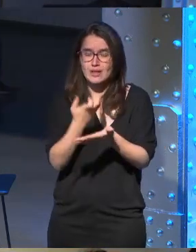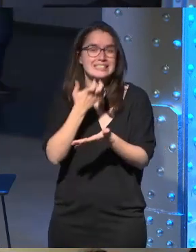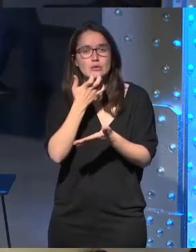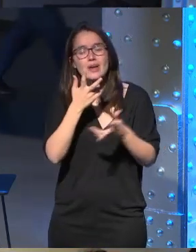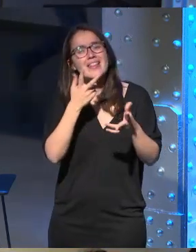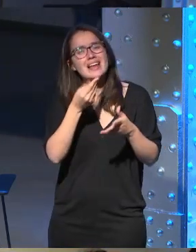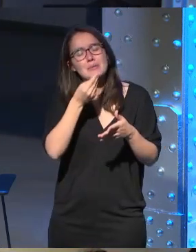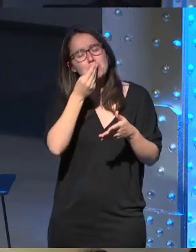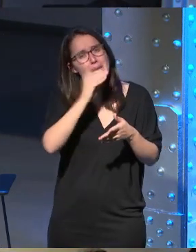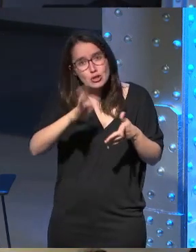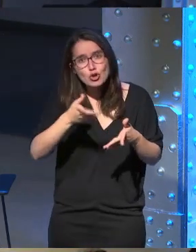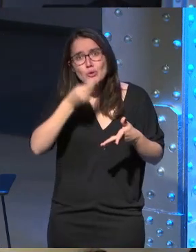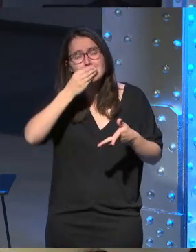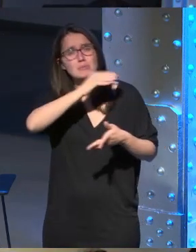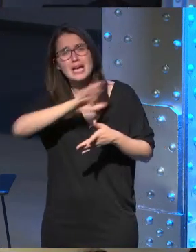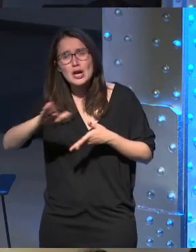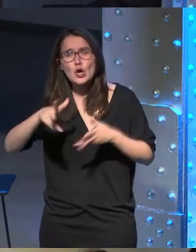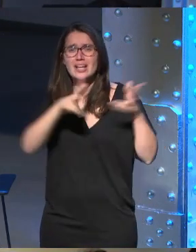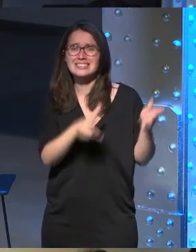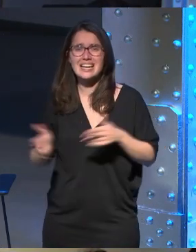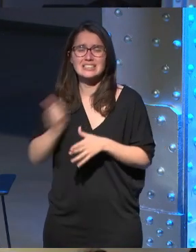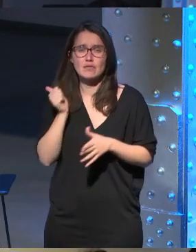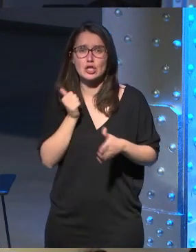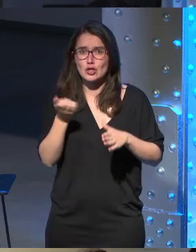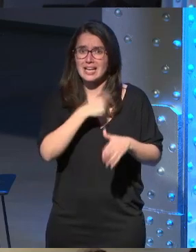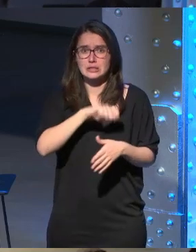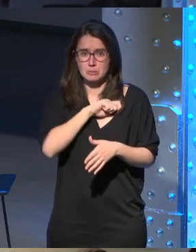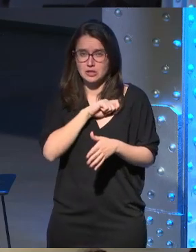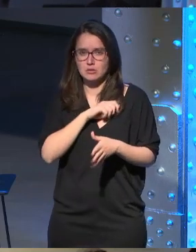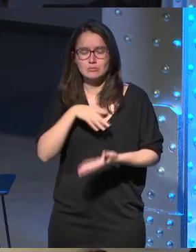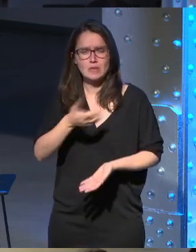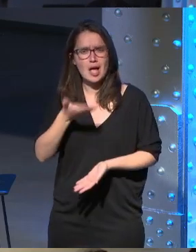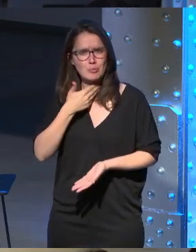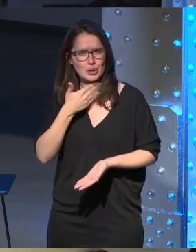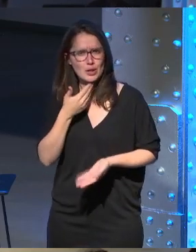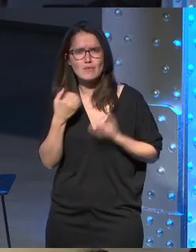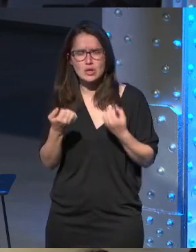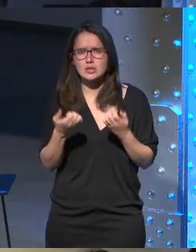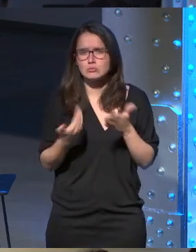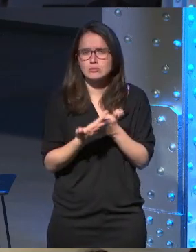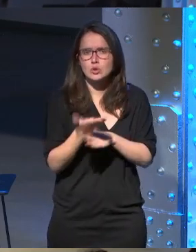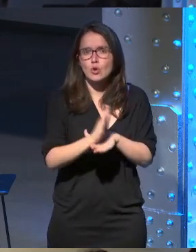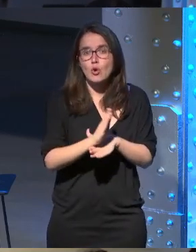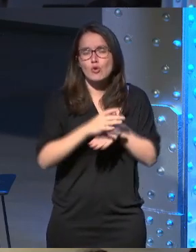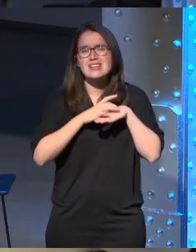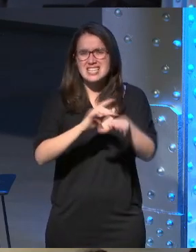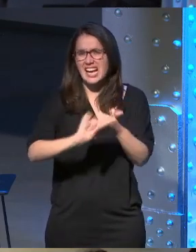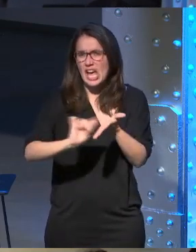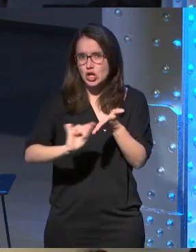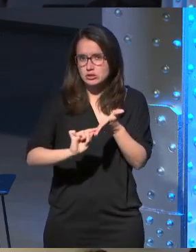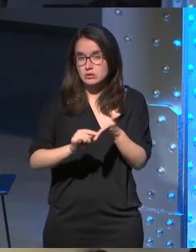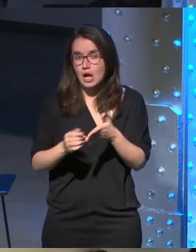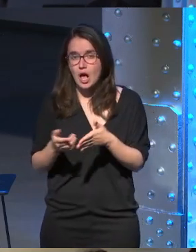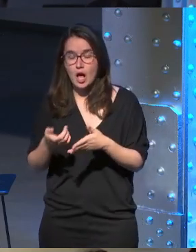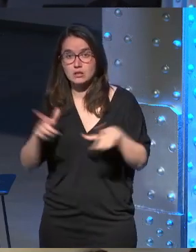es la mejor una de las mejores series de ficción en España que se han creado y nos apetecía mucho propusimos un borrador de guión a